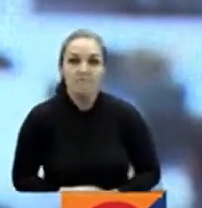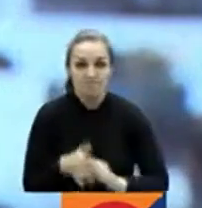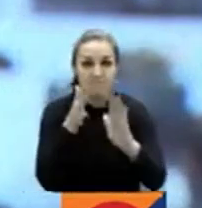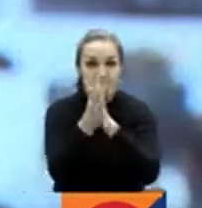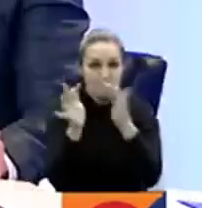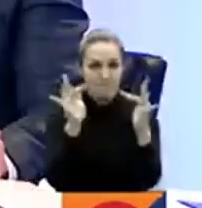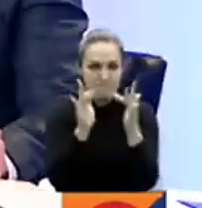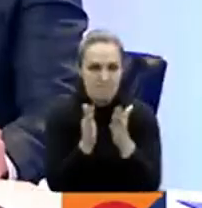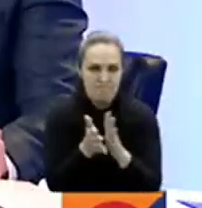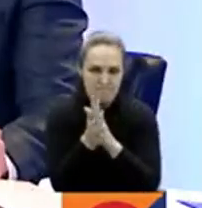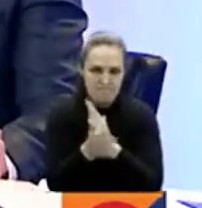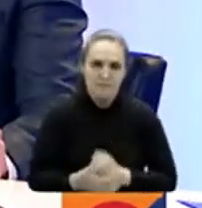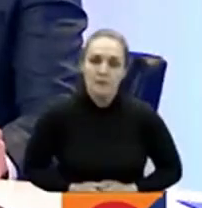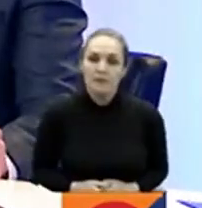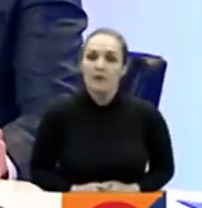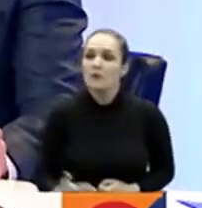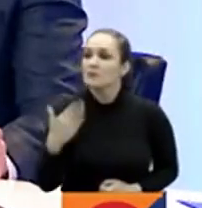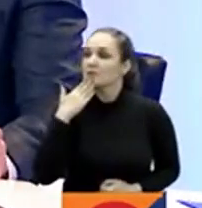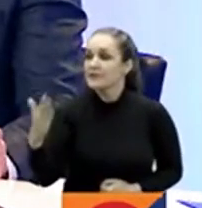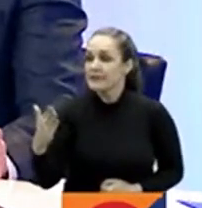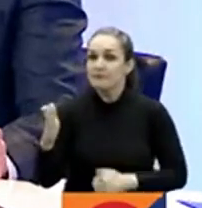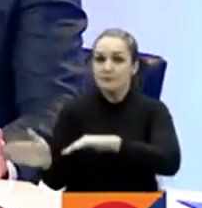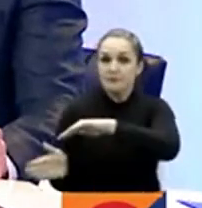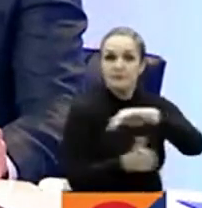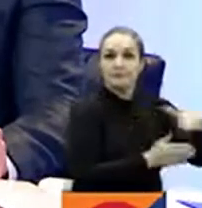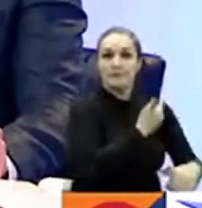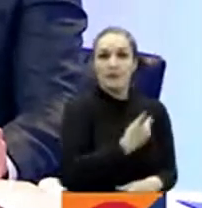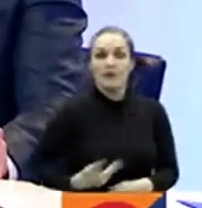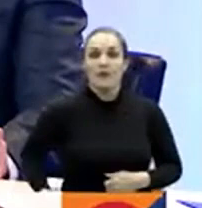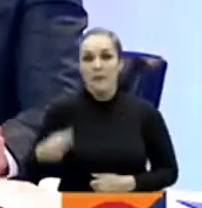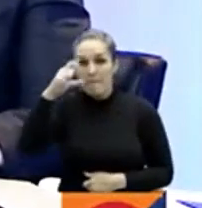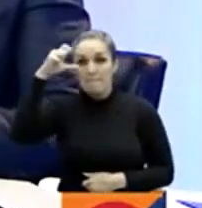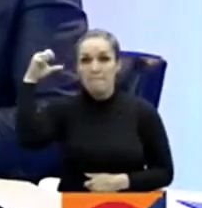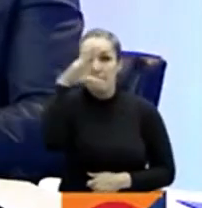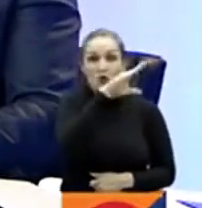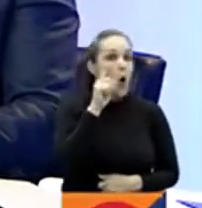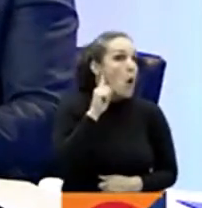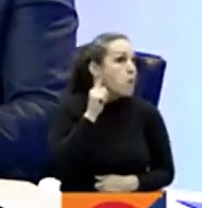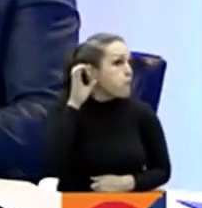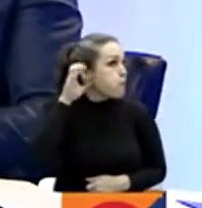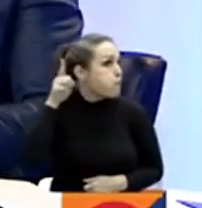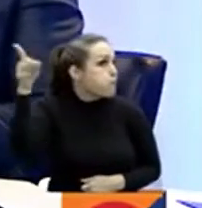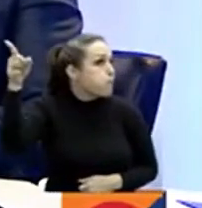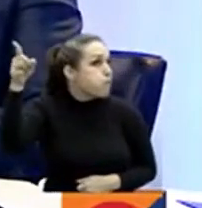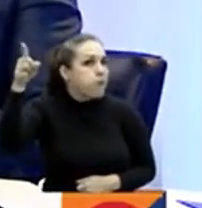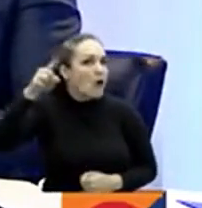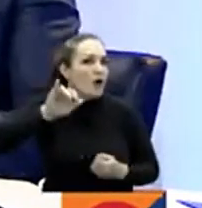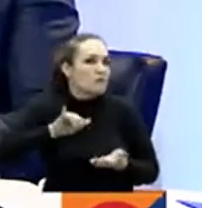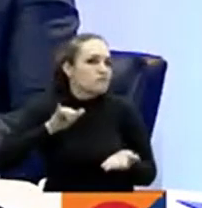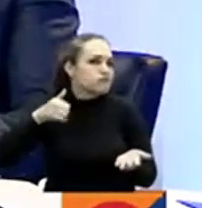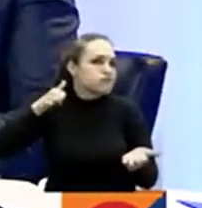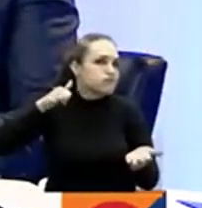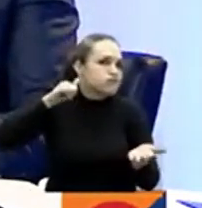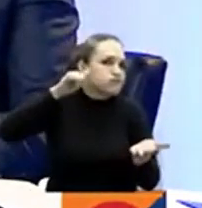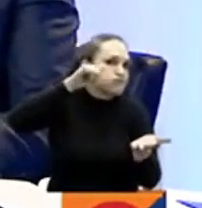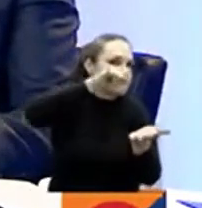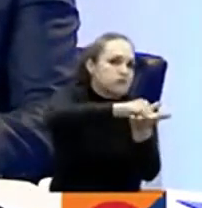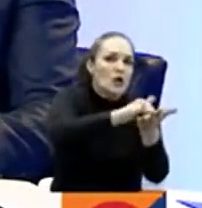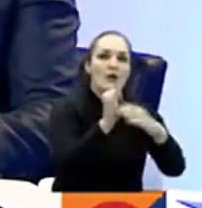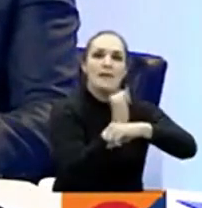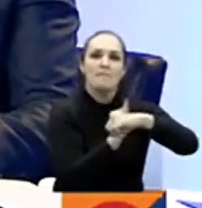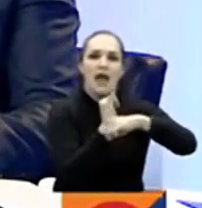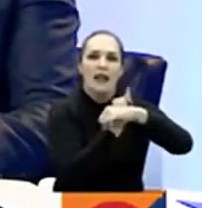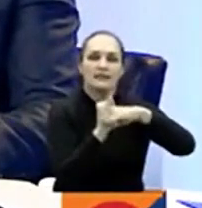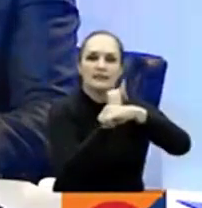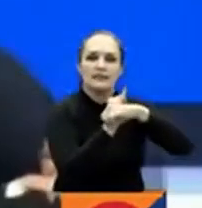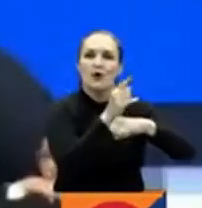24-7. Muchas gracias, John. Por su parte, el presidente Gustavo Petro viaja a esta hora hacia Ipiales, en Nariño, para atender la situación que se vive en